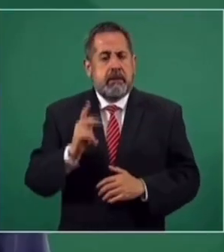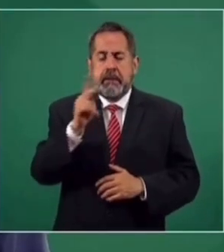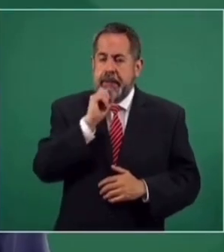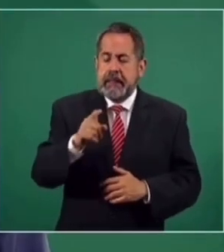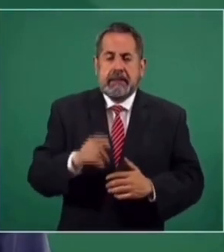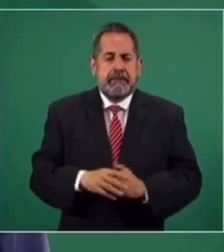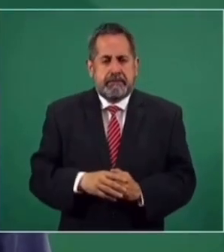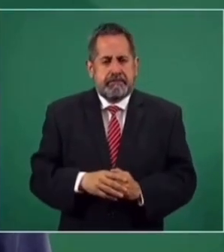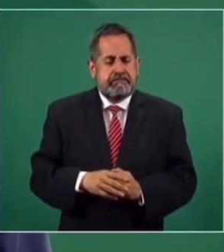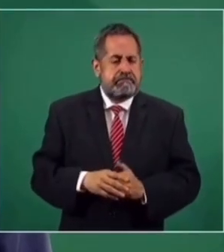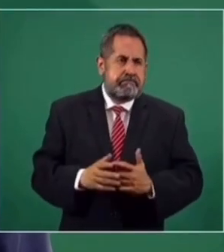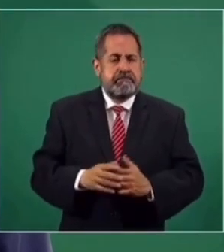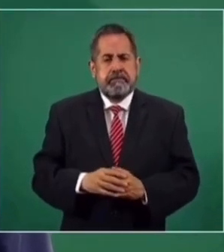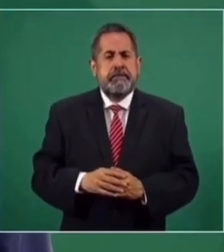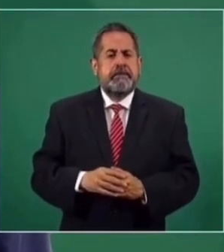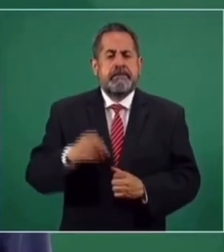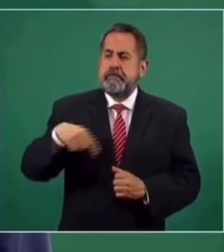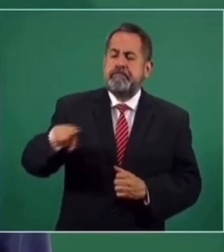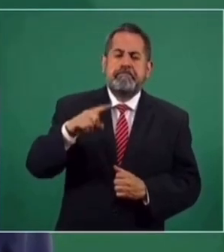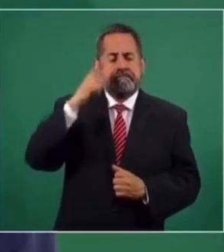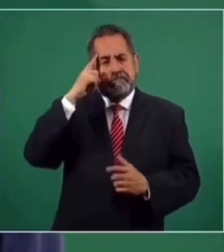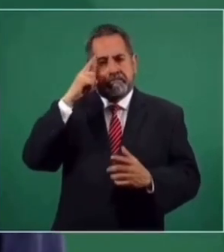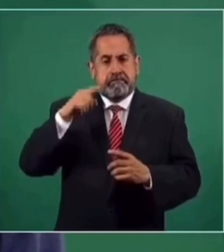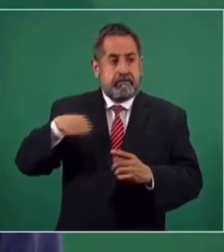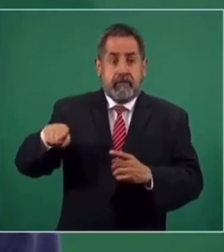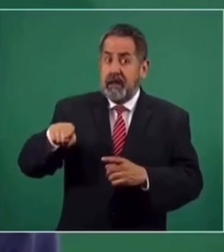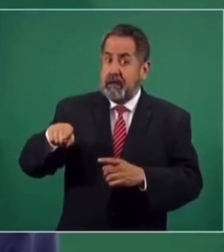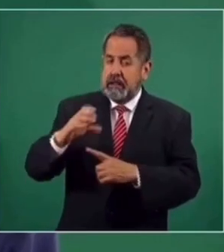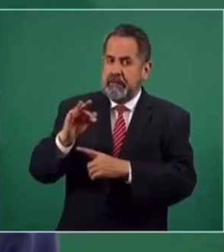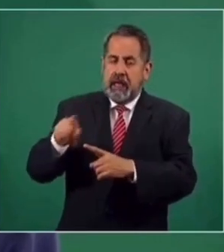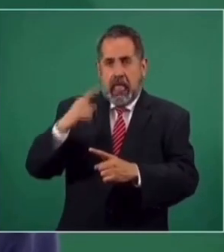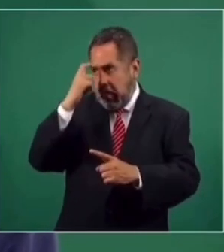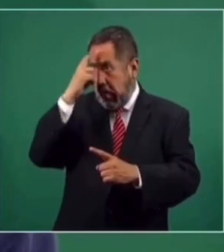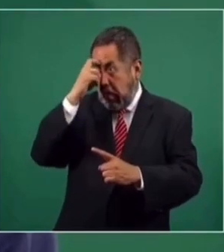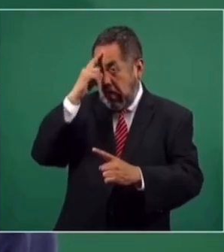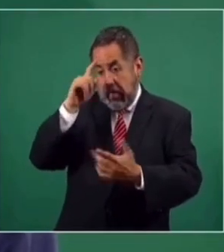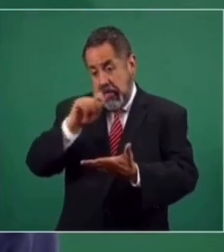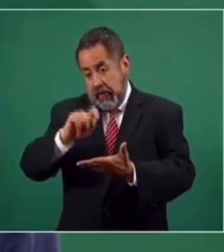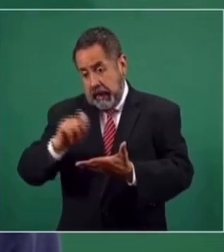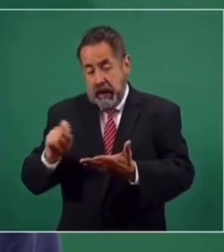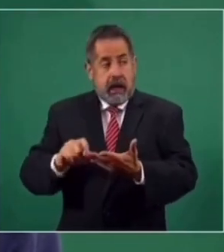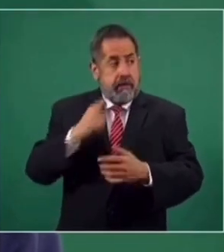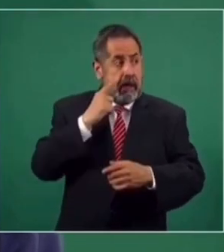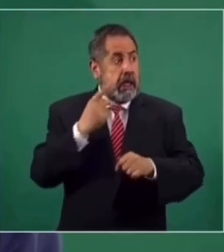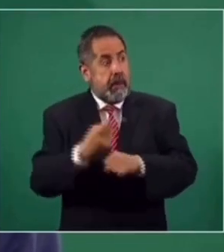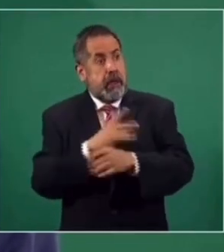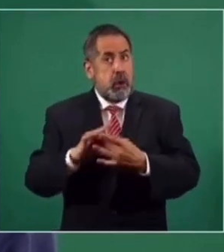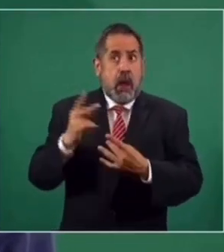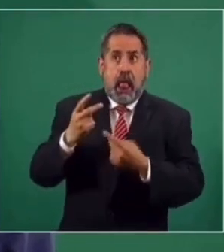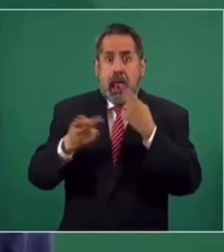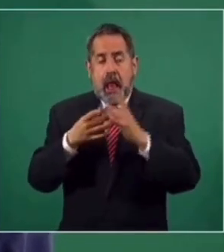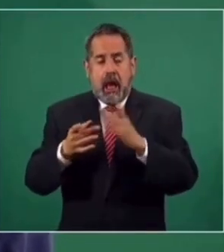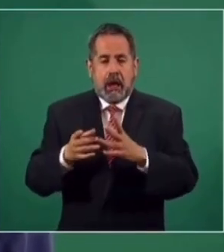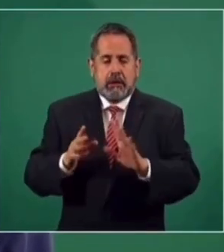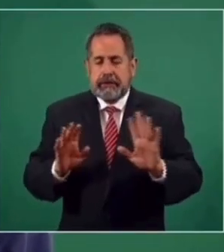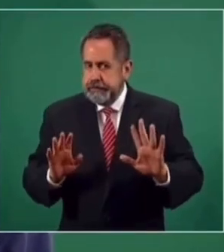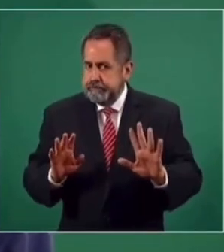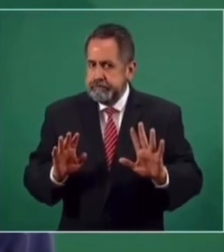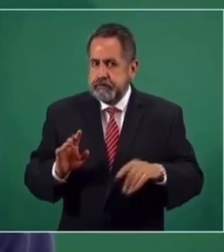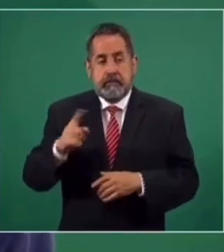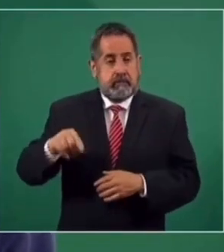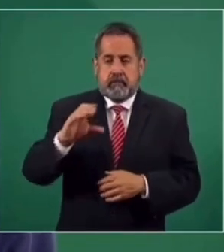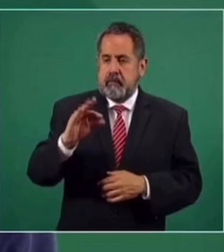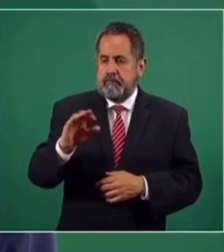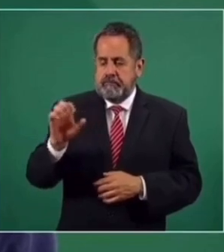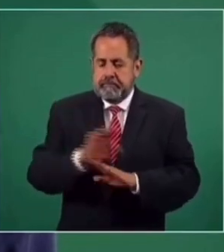haya inventado un suceso, un incidente, entonces que la